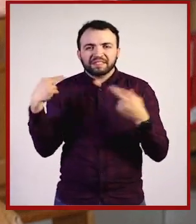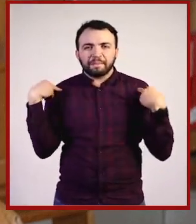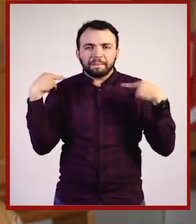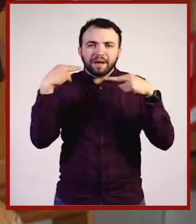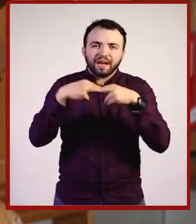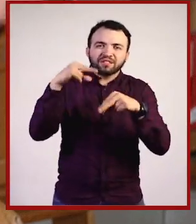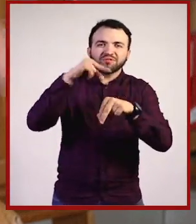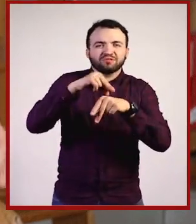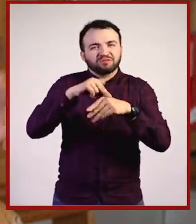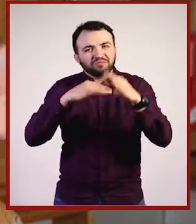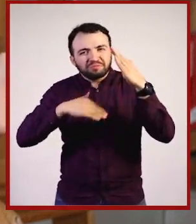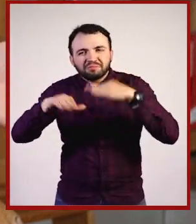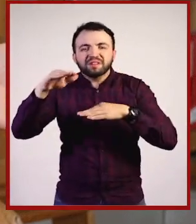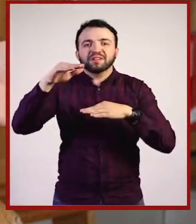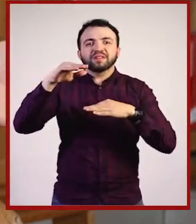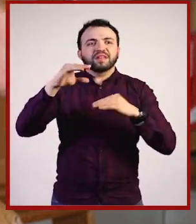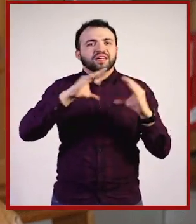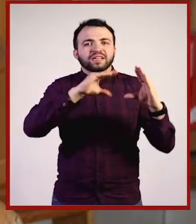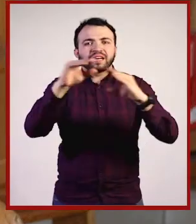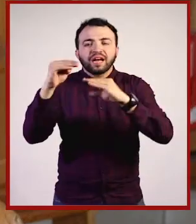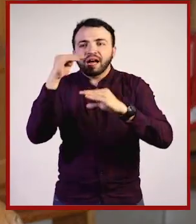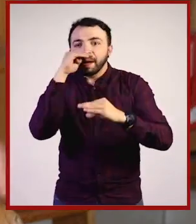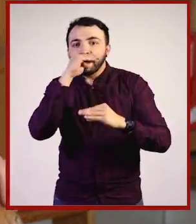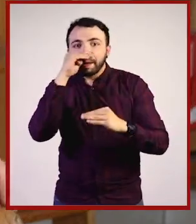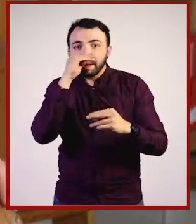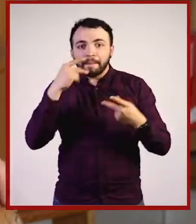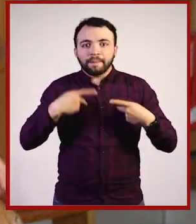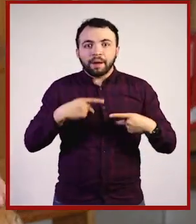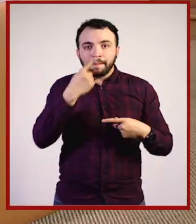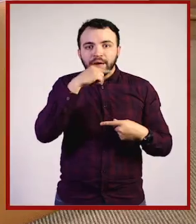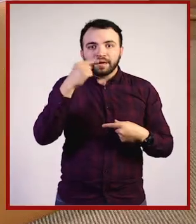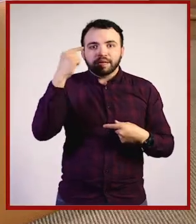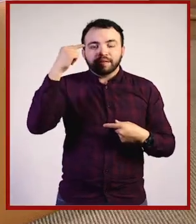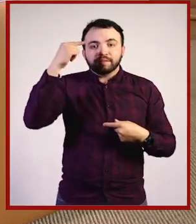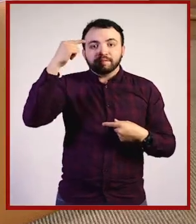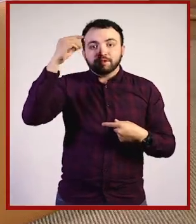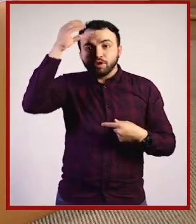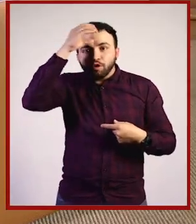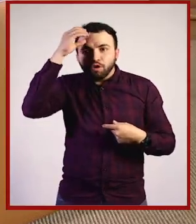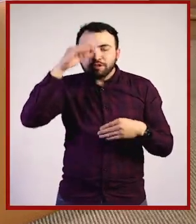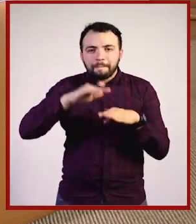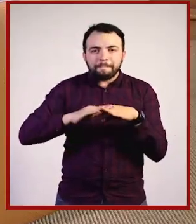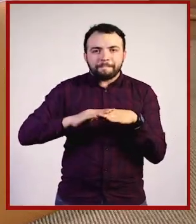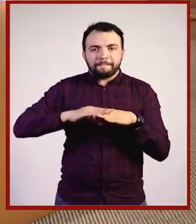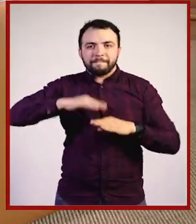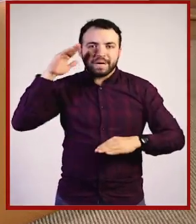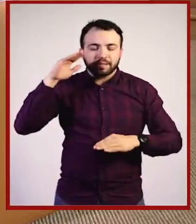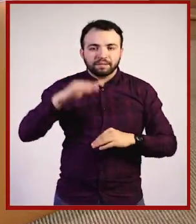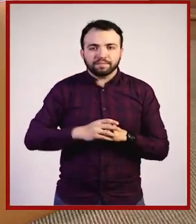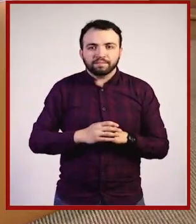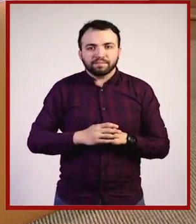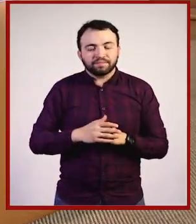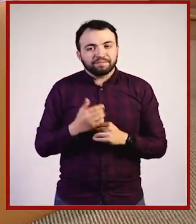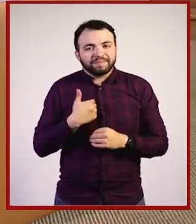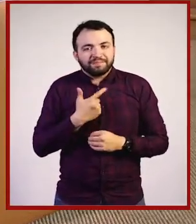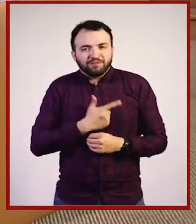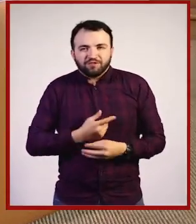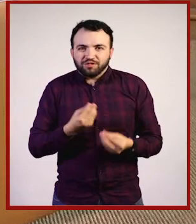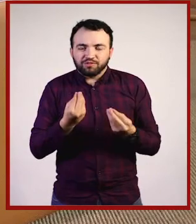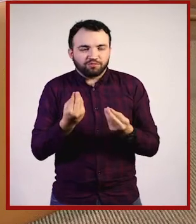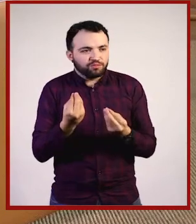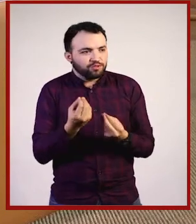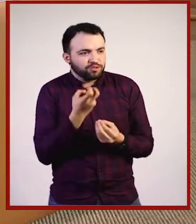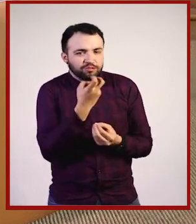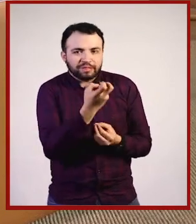enseñen gratuitamente para que la gente pueda ampliar sus conocimientos. Me encanta este dato que estás mencionando, que la información